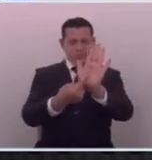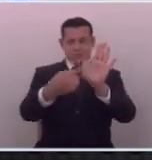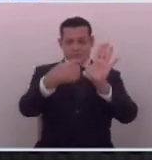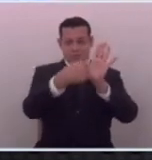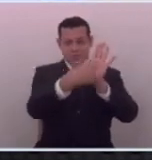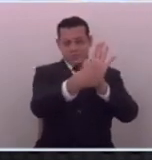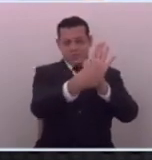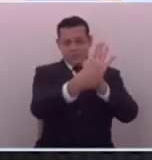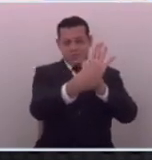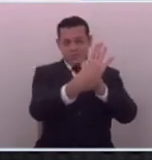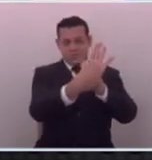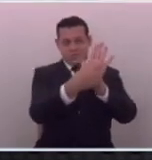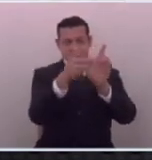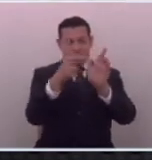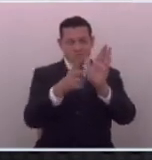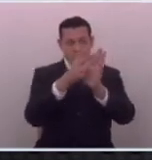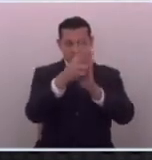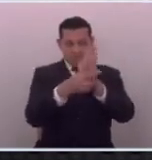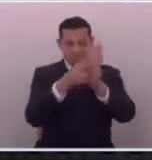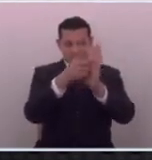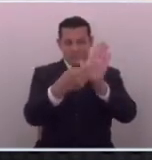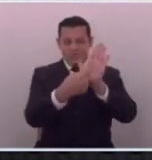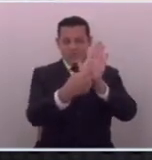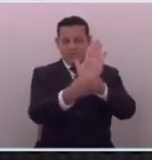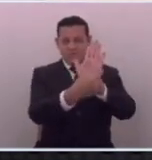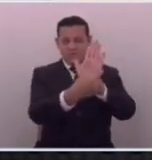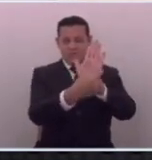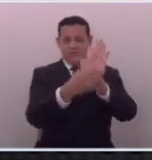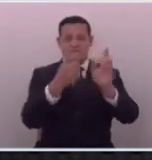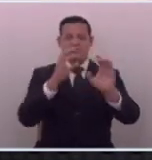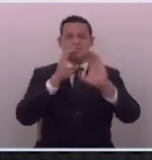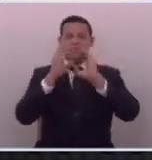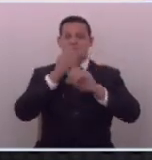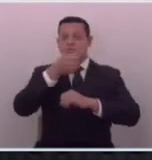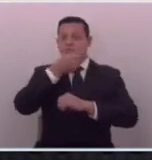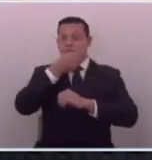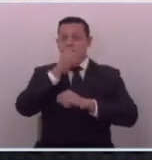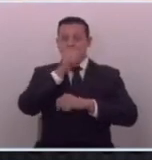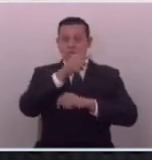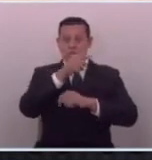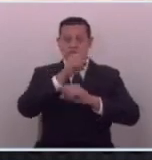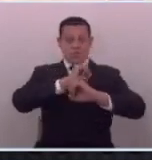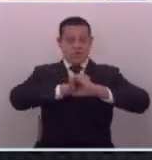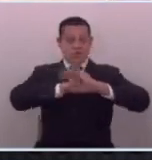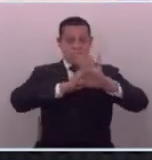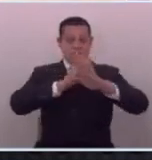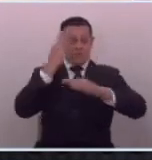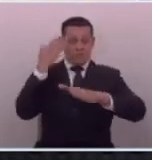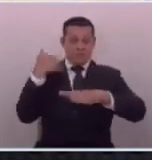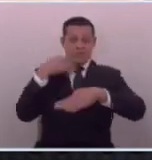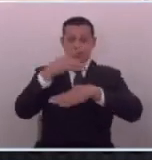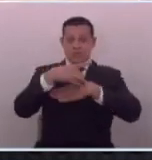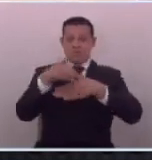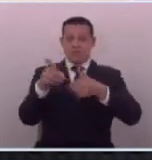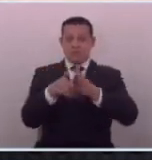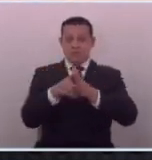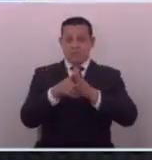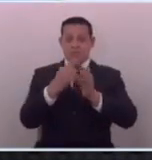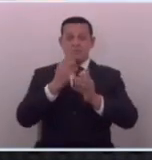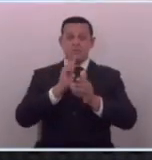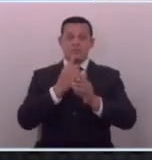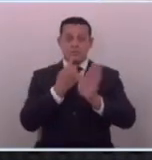para todos los que están grabando el periodista estrella que acaba de defender la diputada en serio